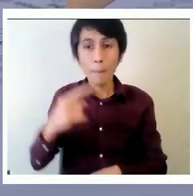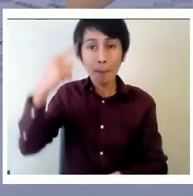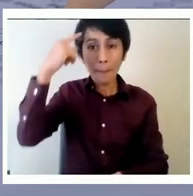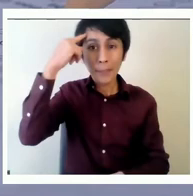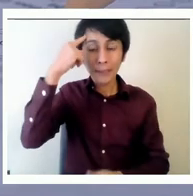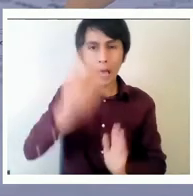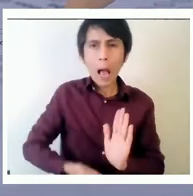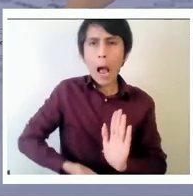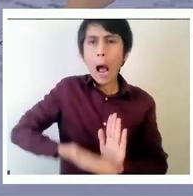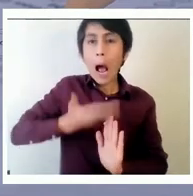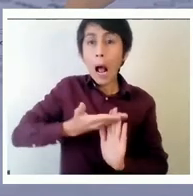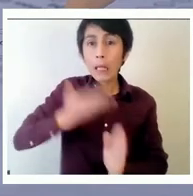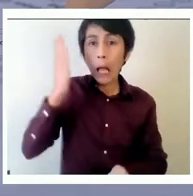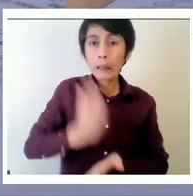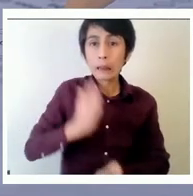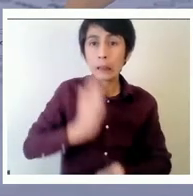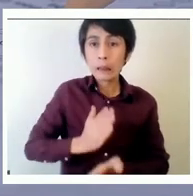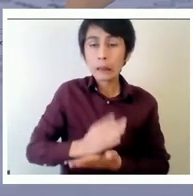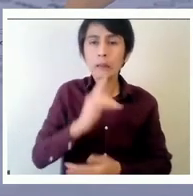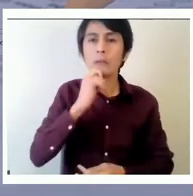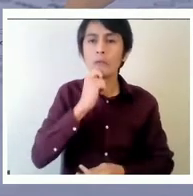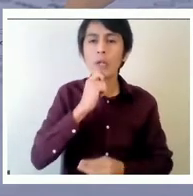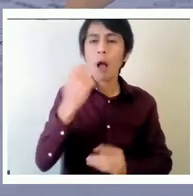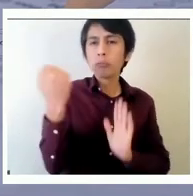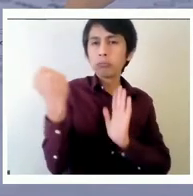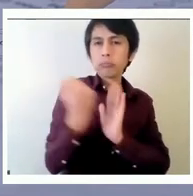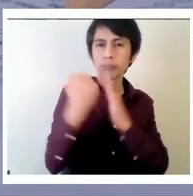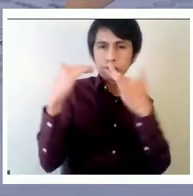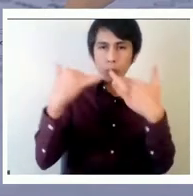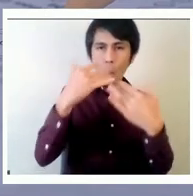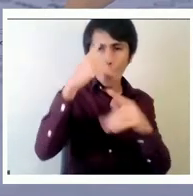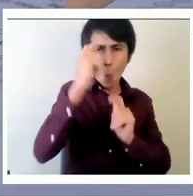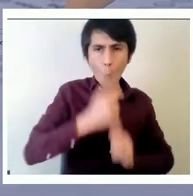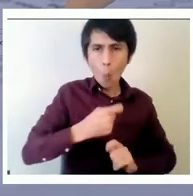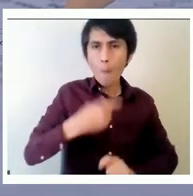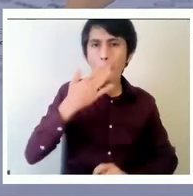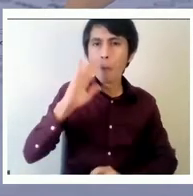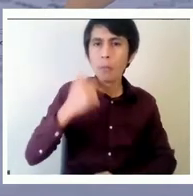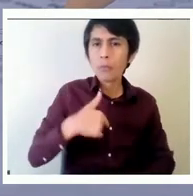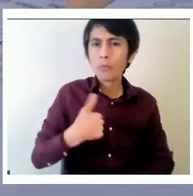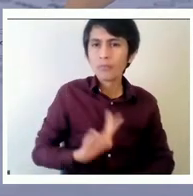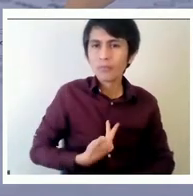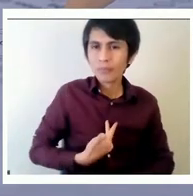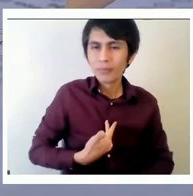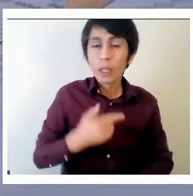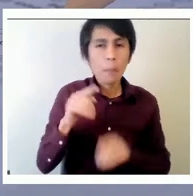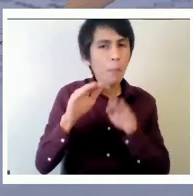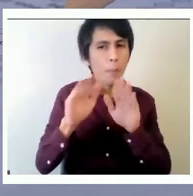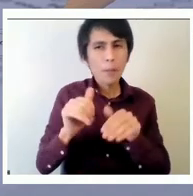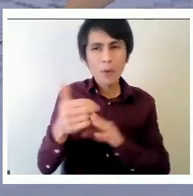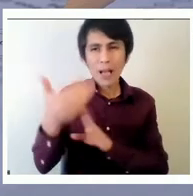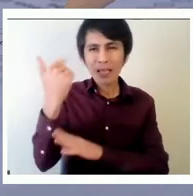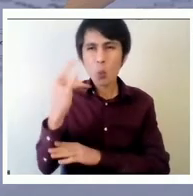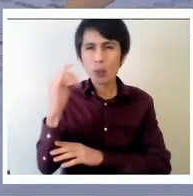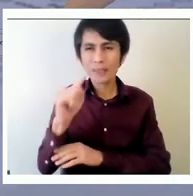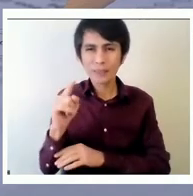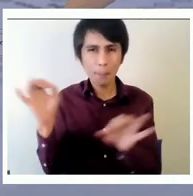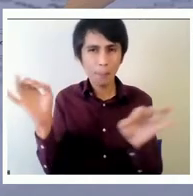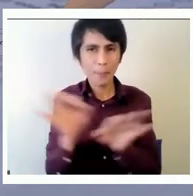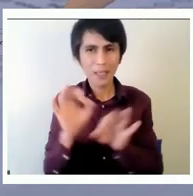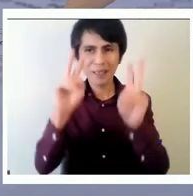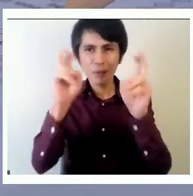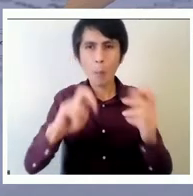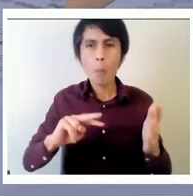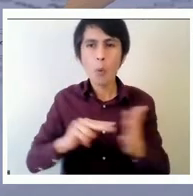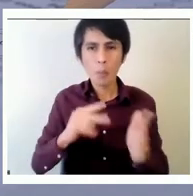es más prestigiosa exactamente el problema cultural de lo que nos hablaba Luis nosotros evitamos